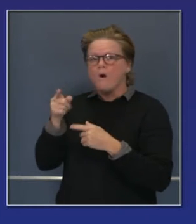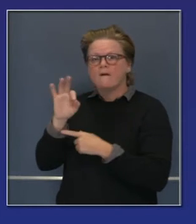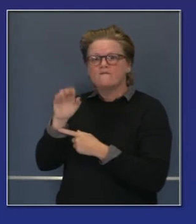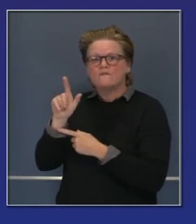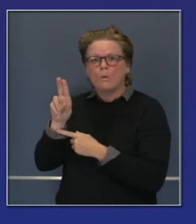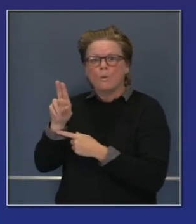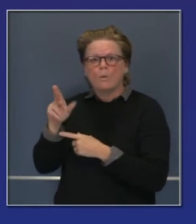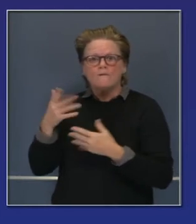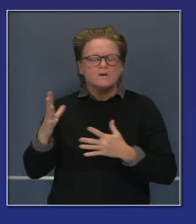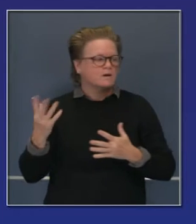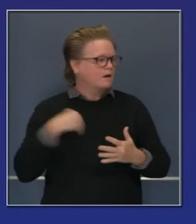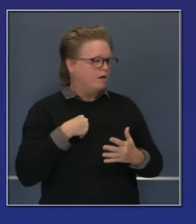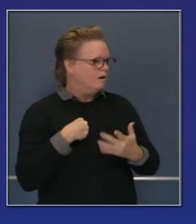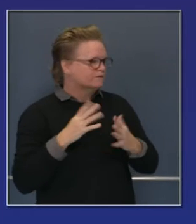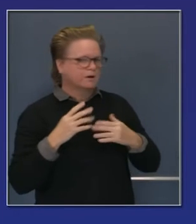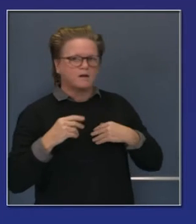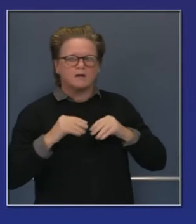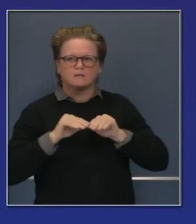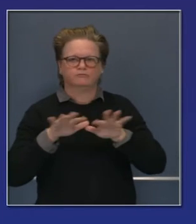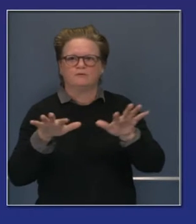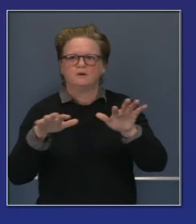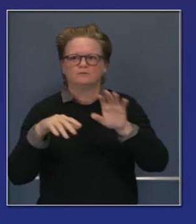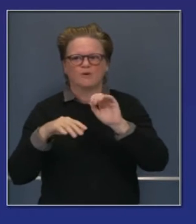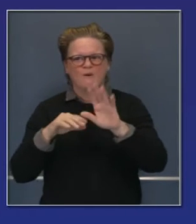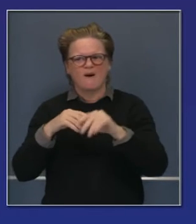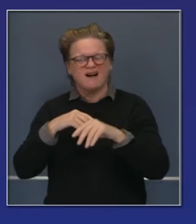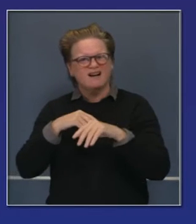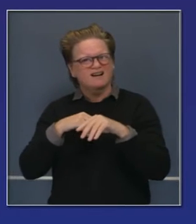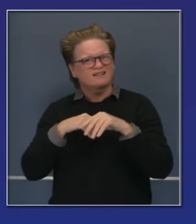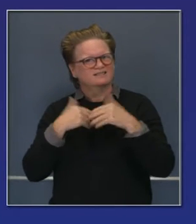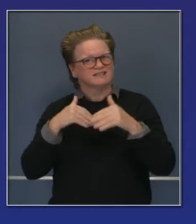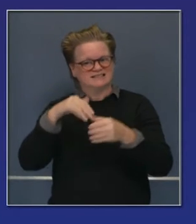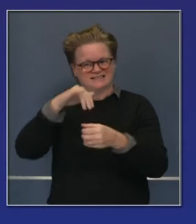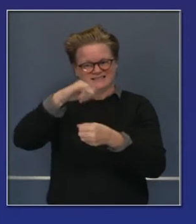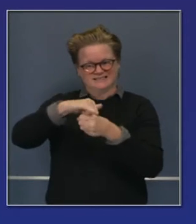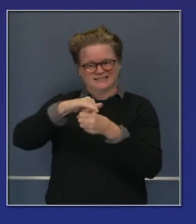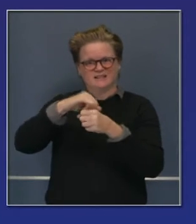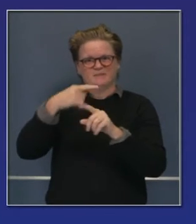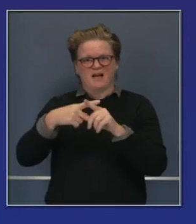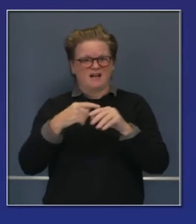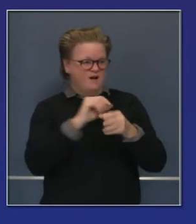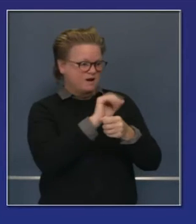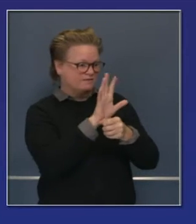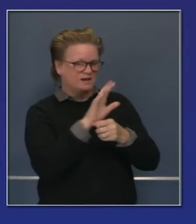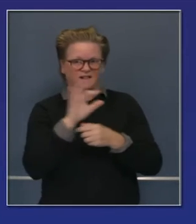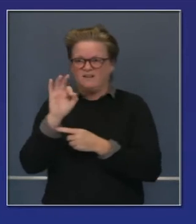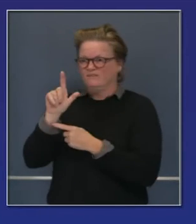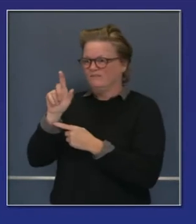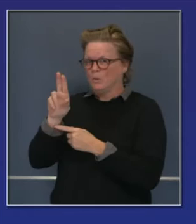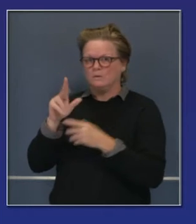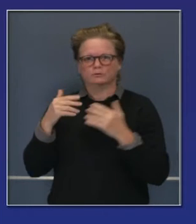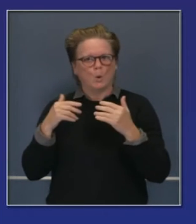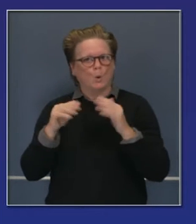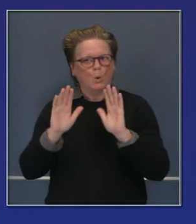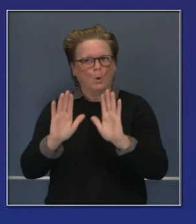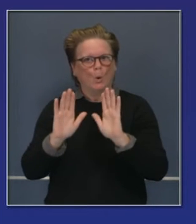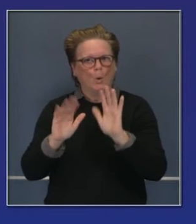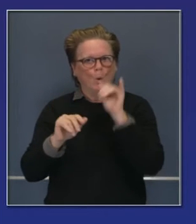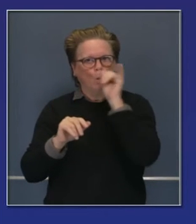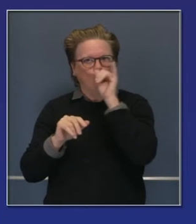enfermedades respiratorias, etcétera, estas enfermedades que anticipamos para los meses del invierno. Son